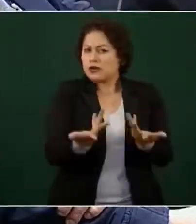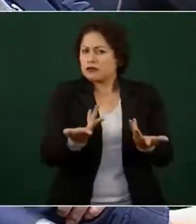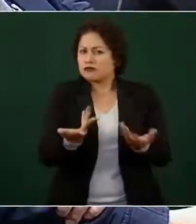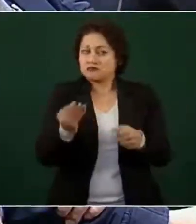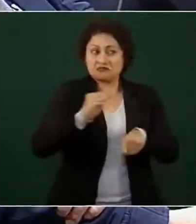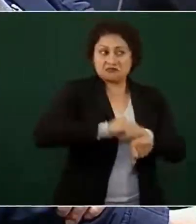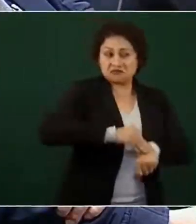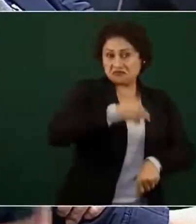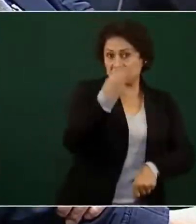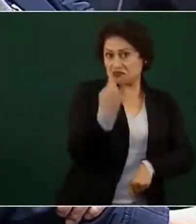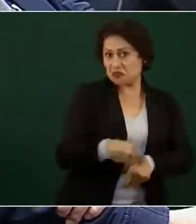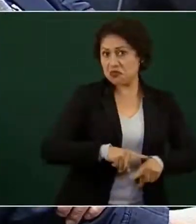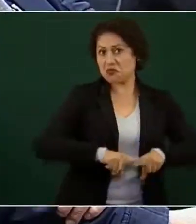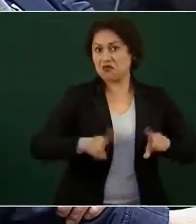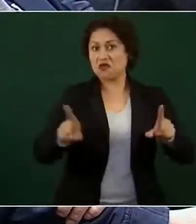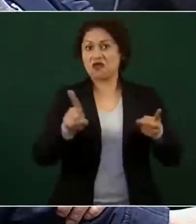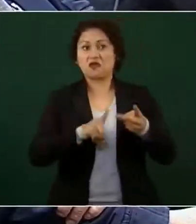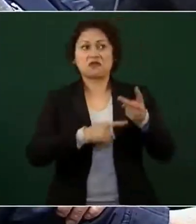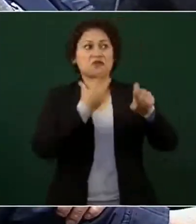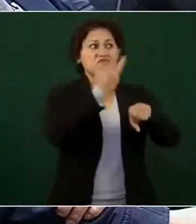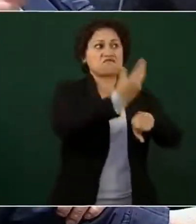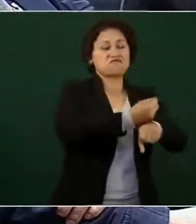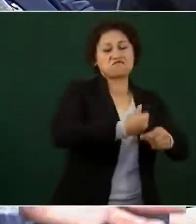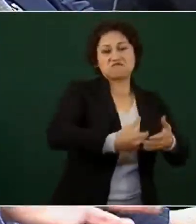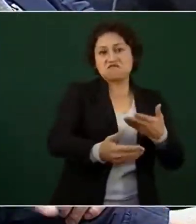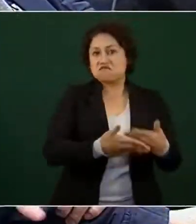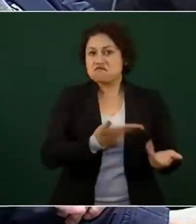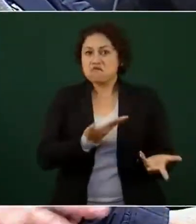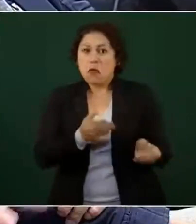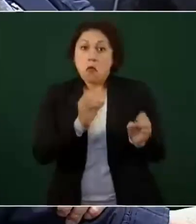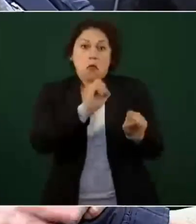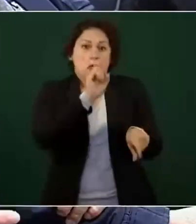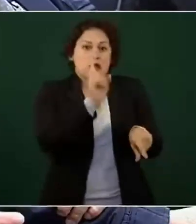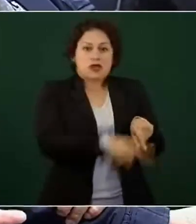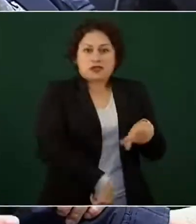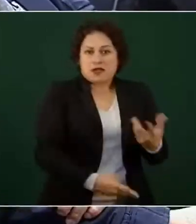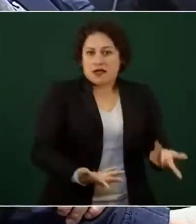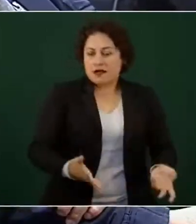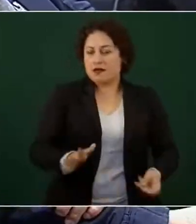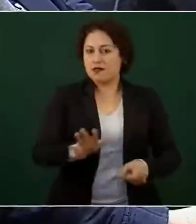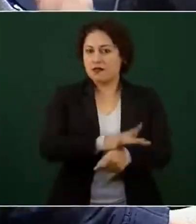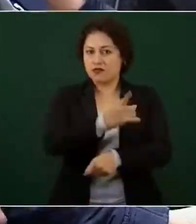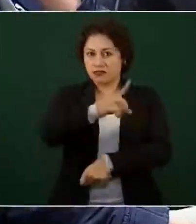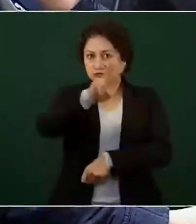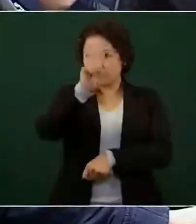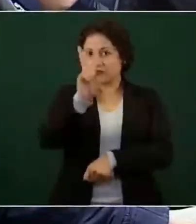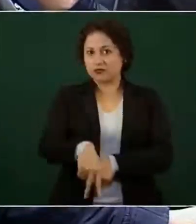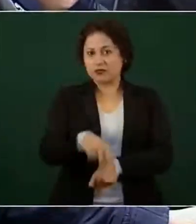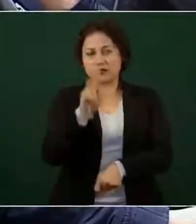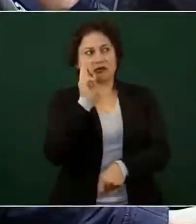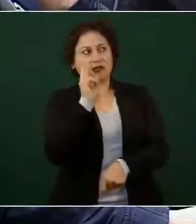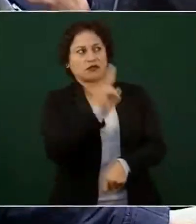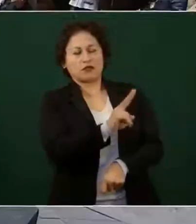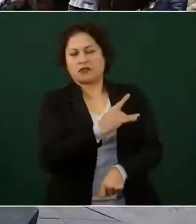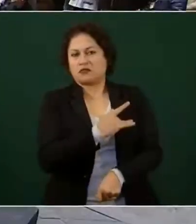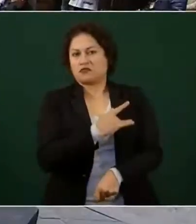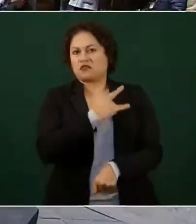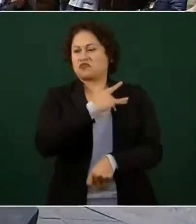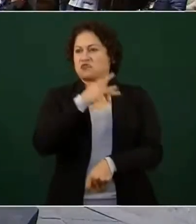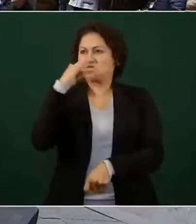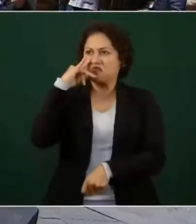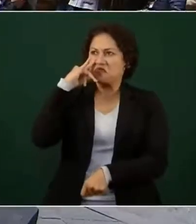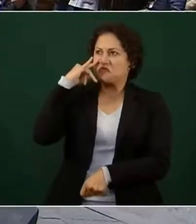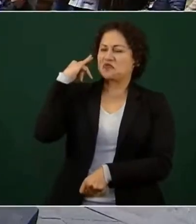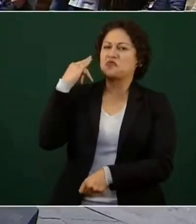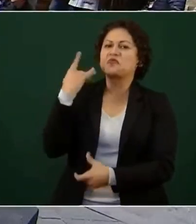remodelarla, no sé, o quitarla, porque es un monumento que ofende a las y los mexicanos